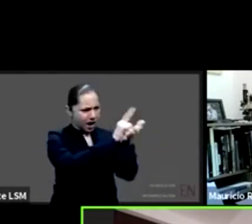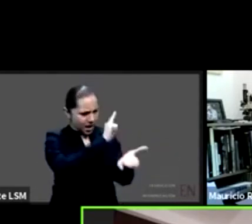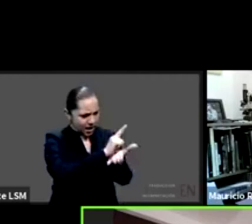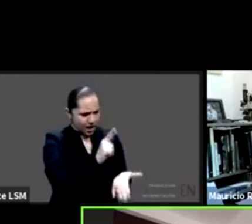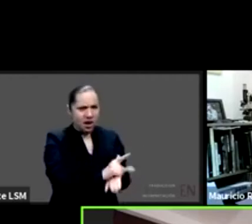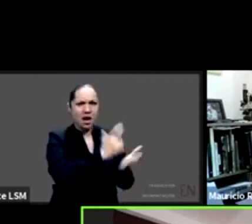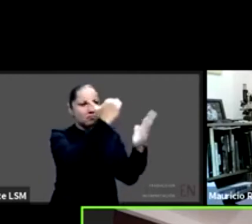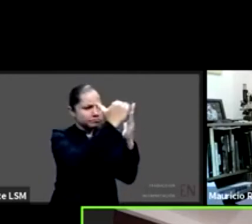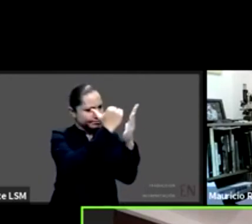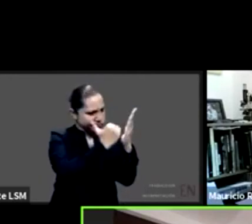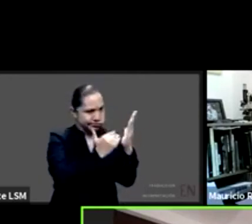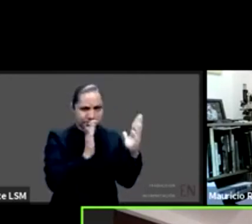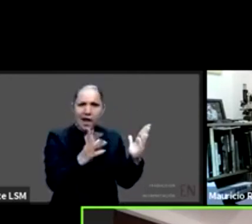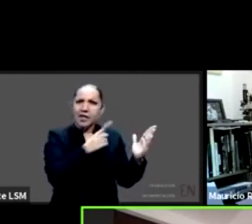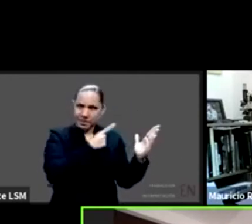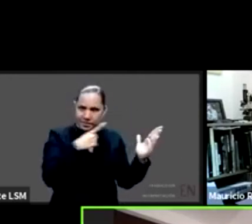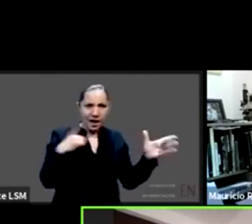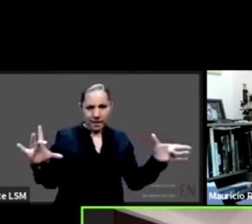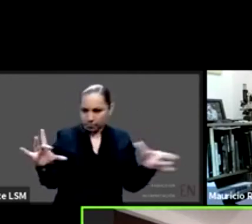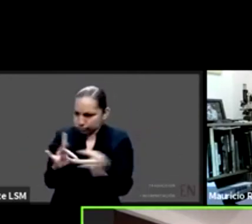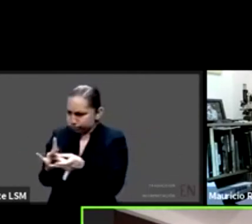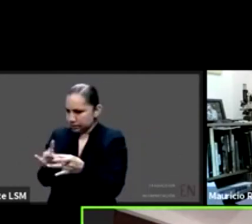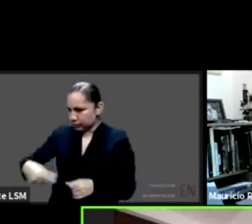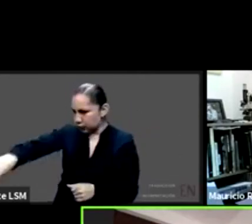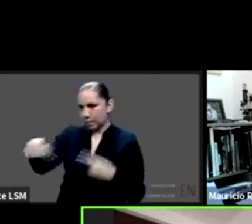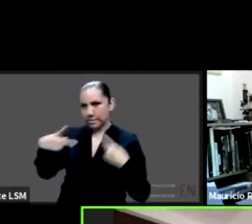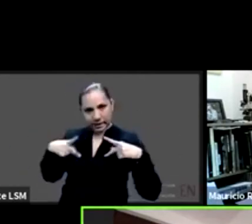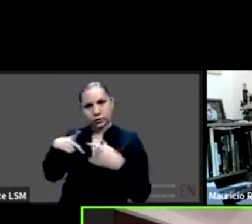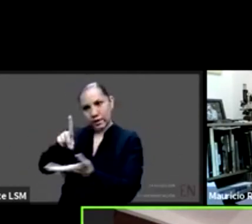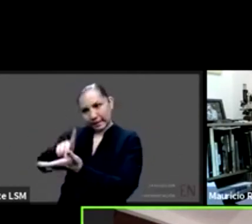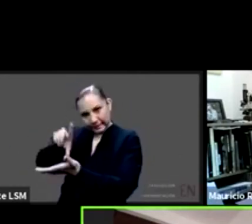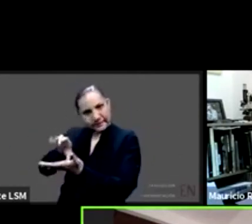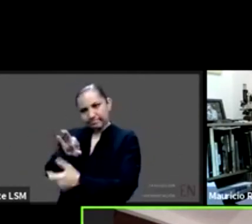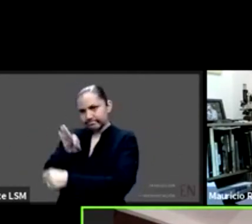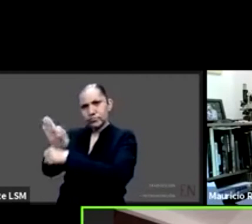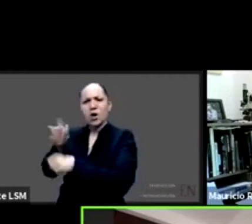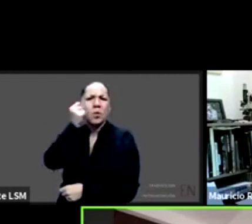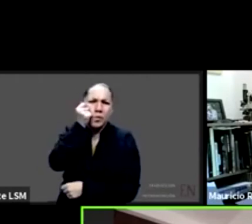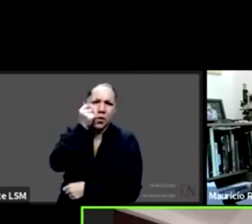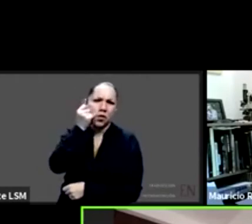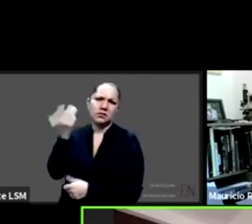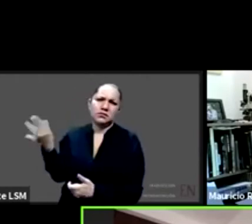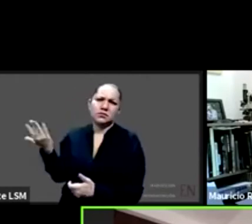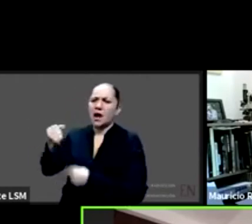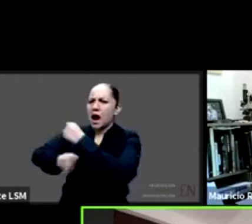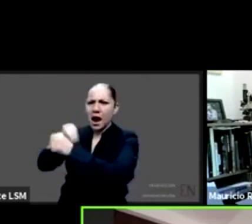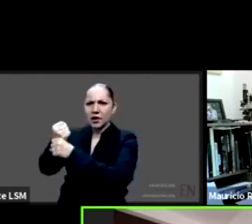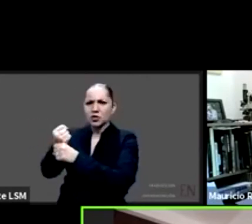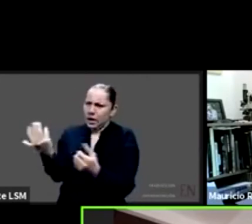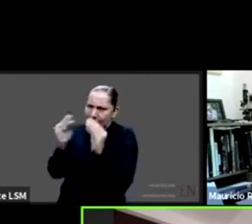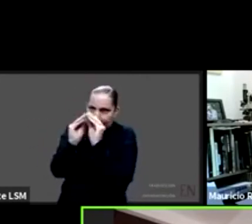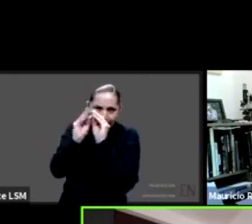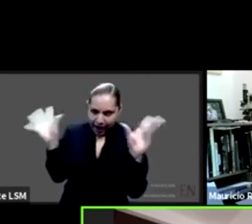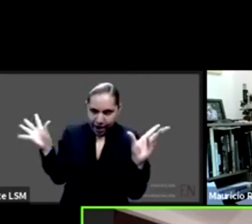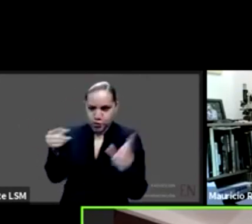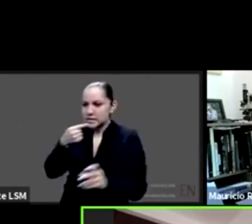derechos de las personas con discapacidad de cualquier edad obviamente además también de niños niñas y adolescentes porque ya está